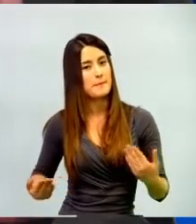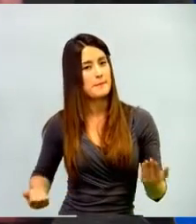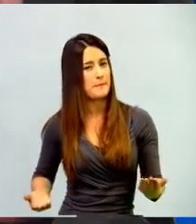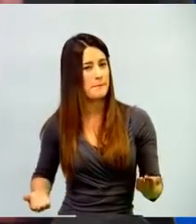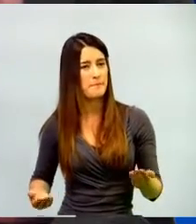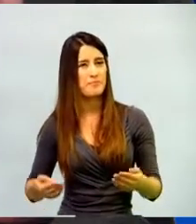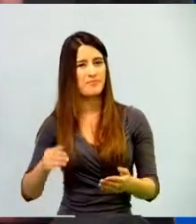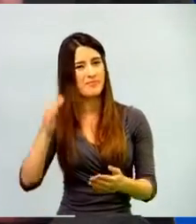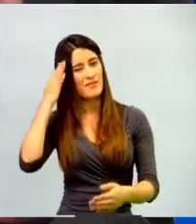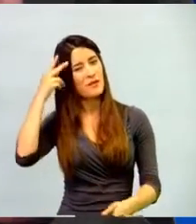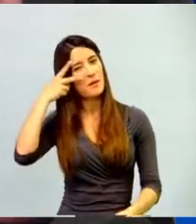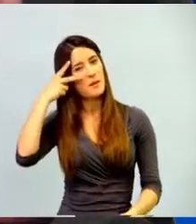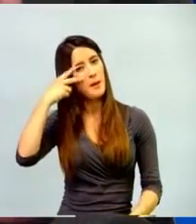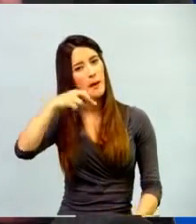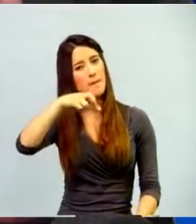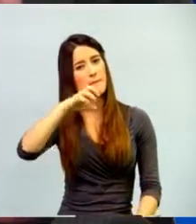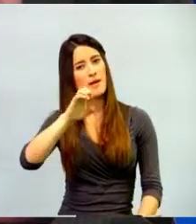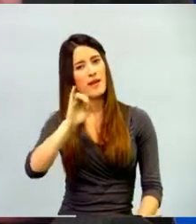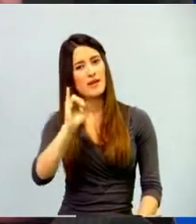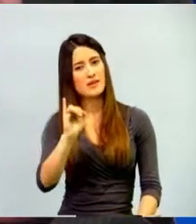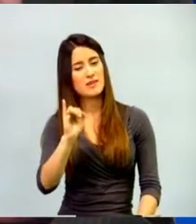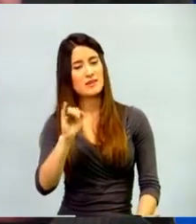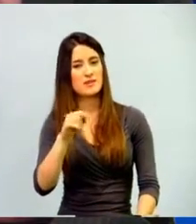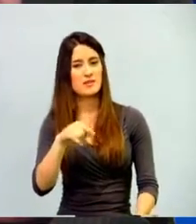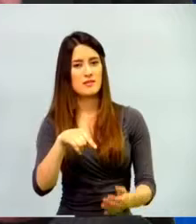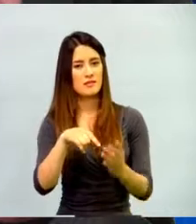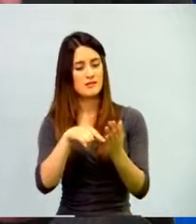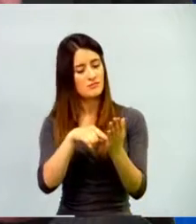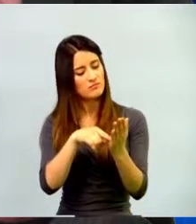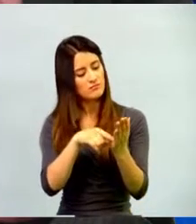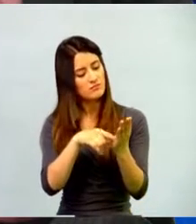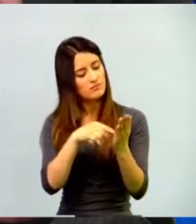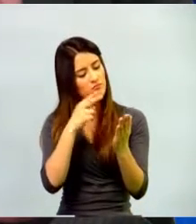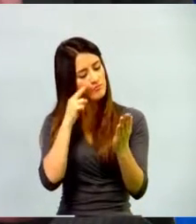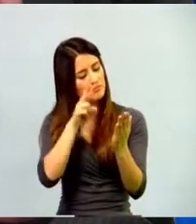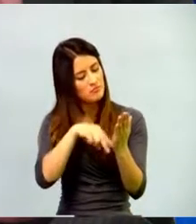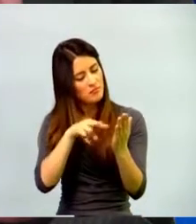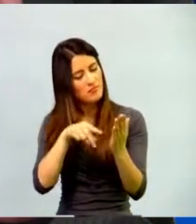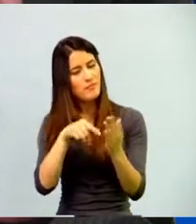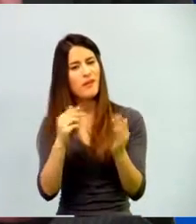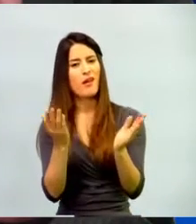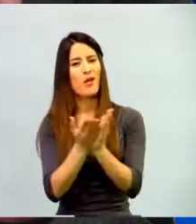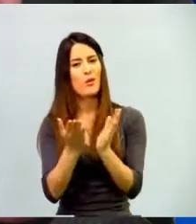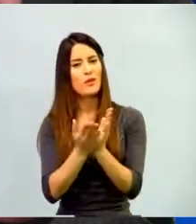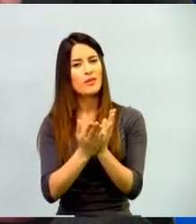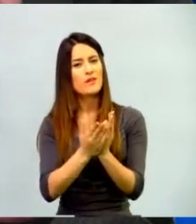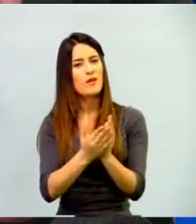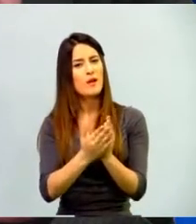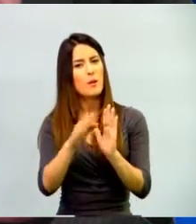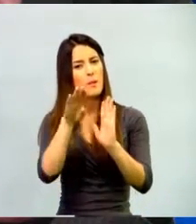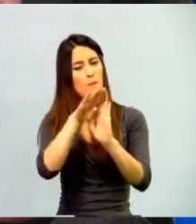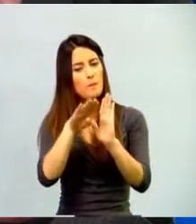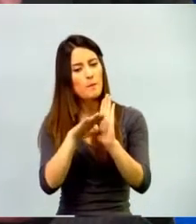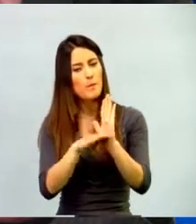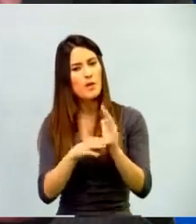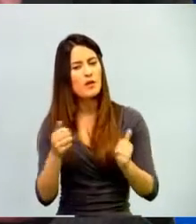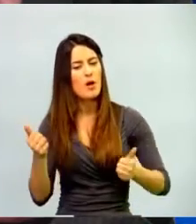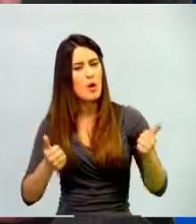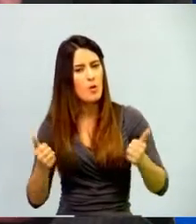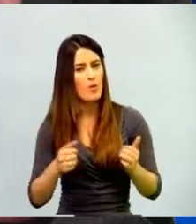real del PEI me permite a mí mirar las políticas educativas, mirar realmente si lo que yo estoy haciendo